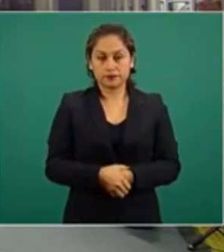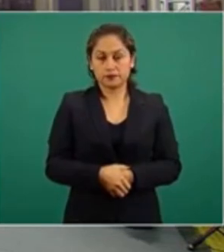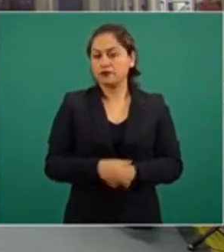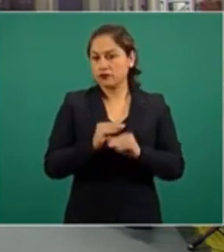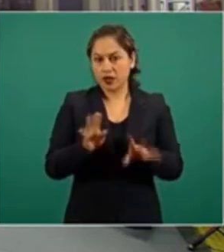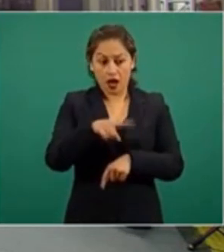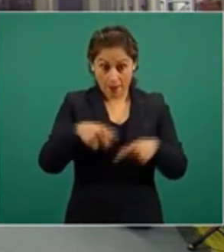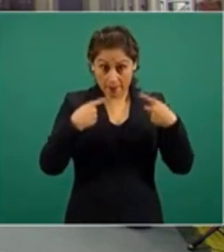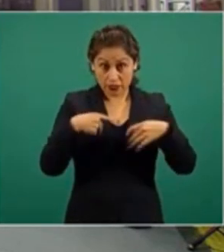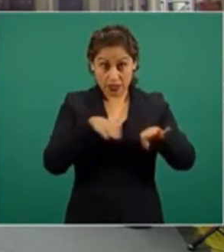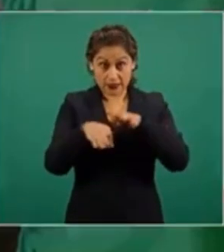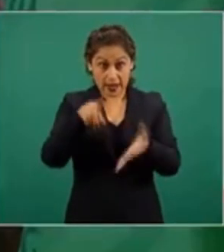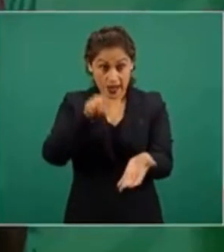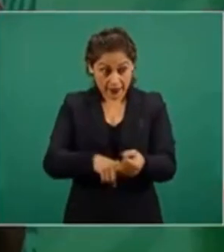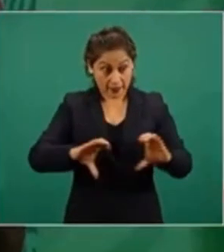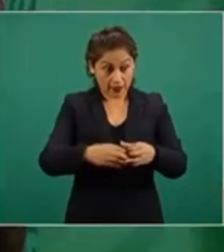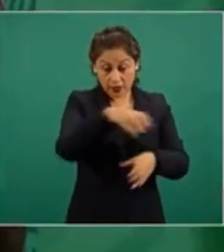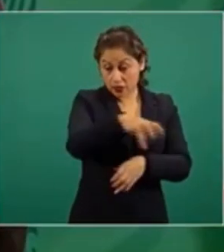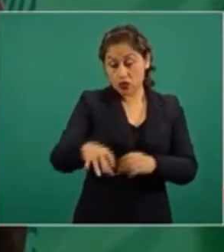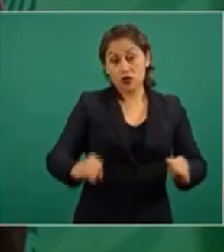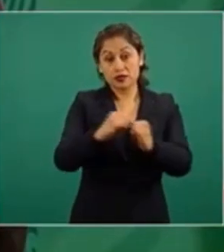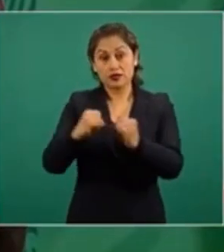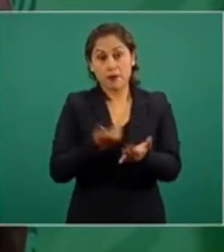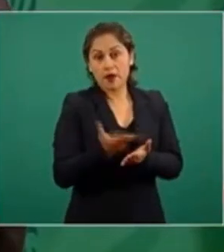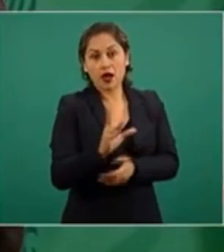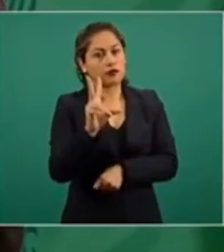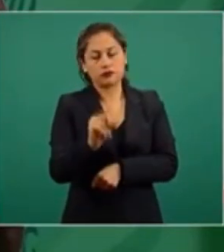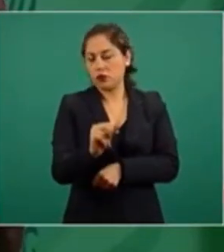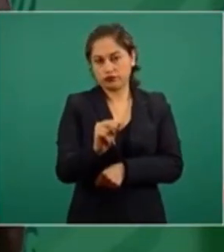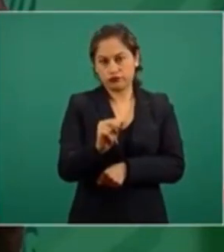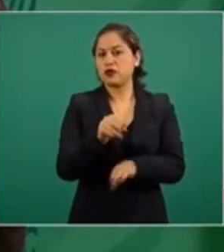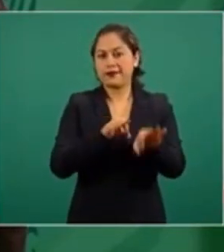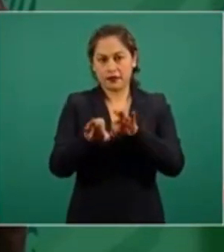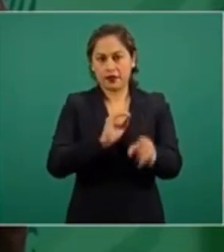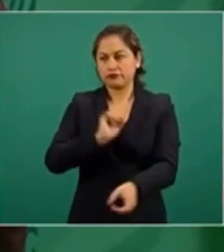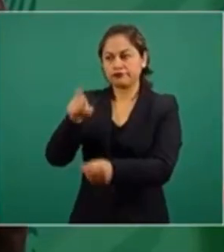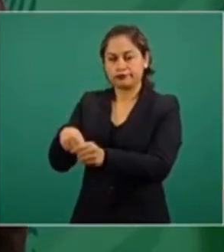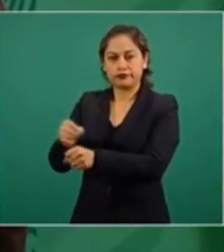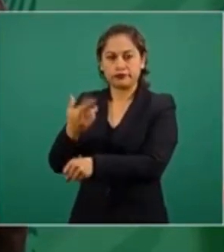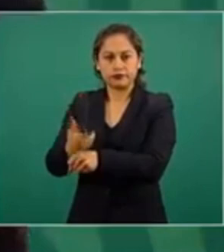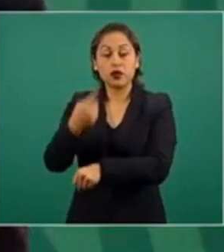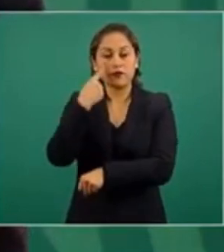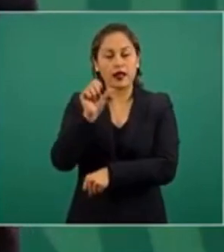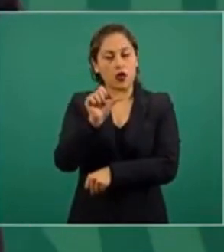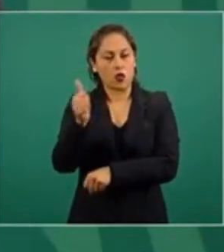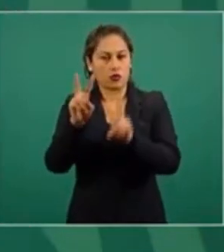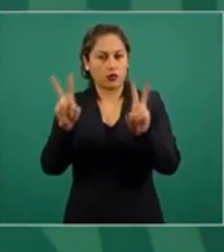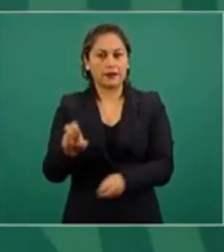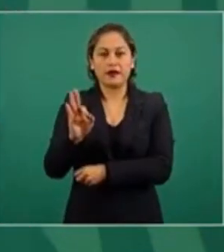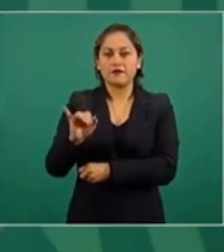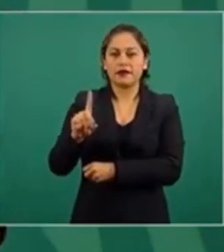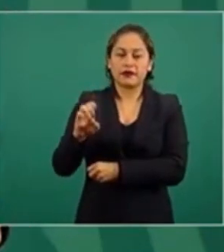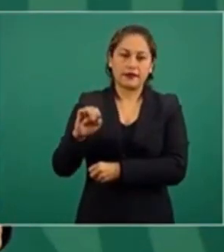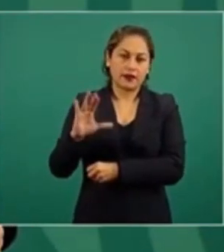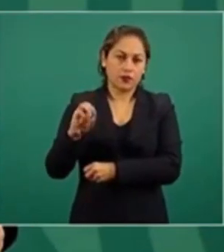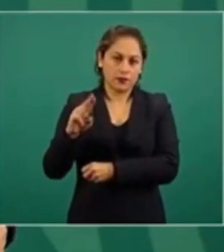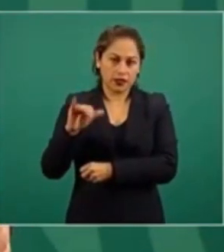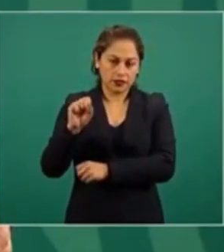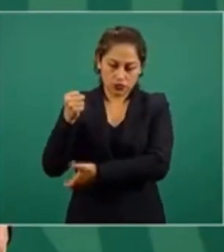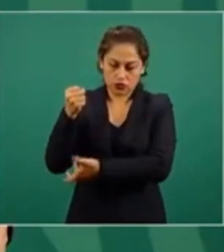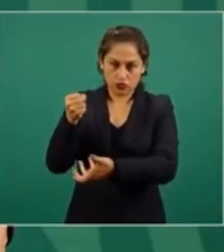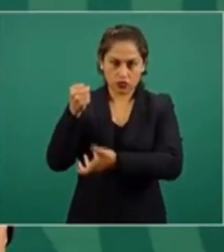Respetando a los trabajadores. No hemos despedido a los trabajadores, los ahorramos. En el caso de los licicomisos, pues como